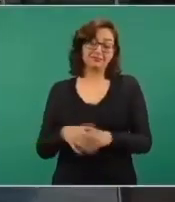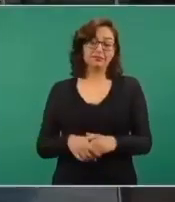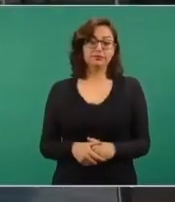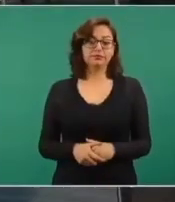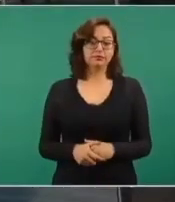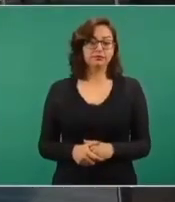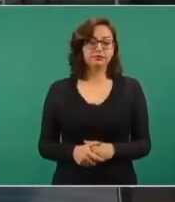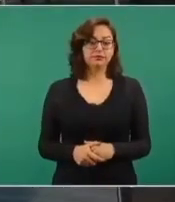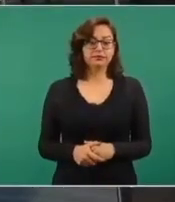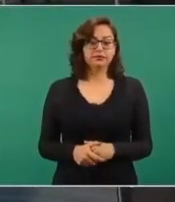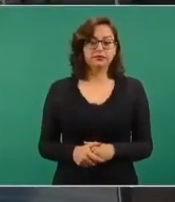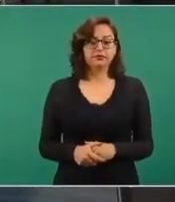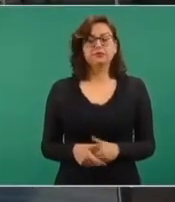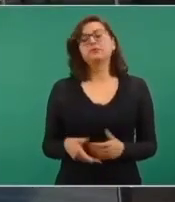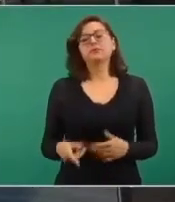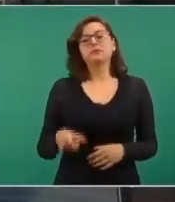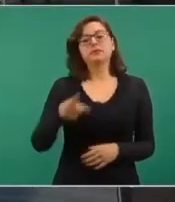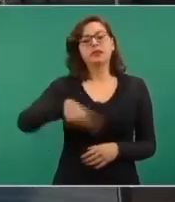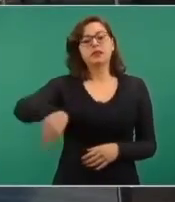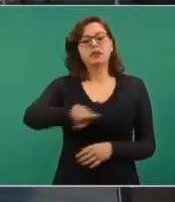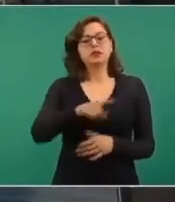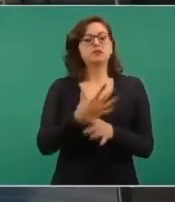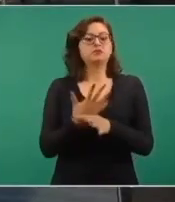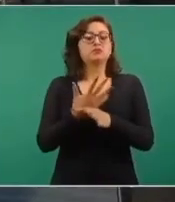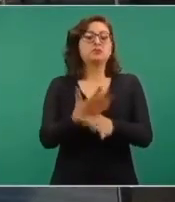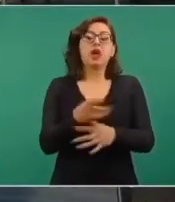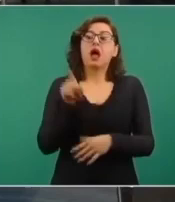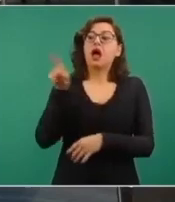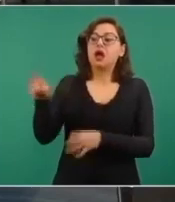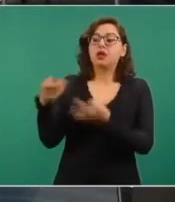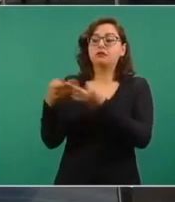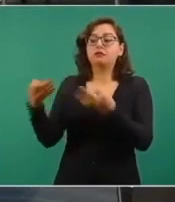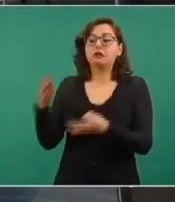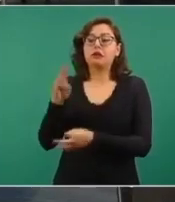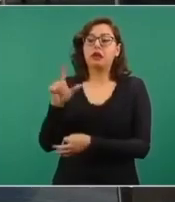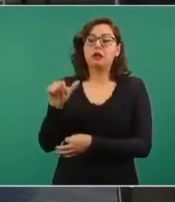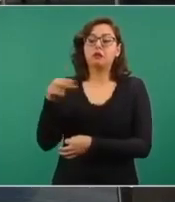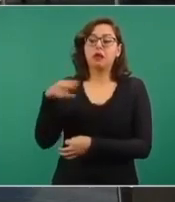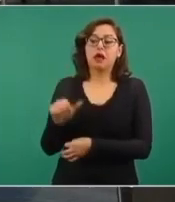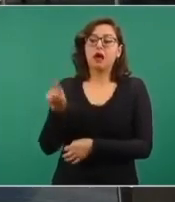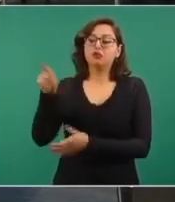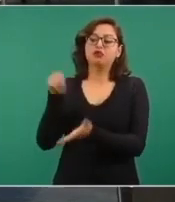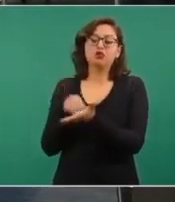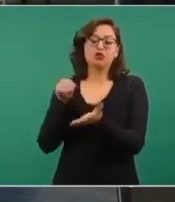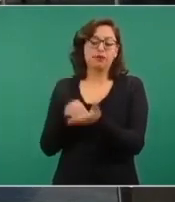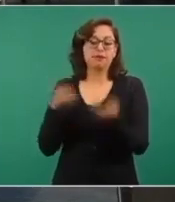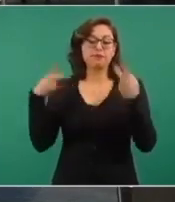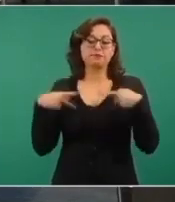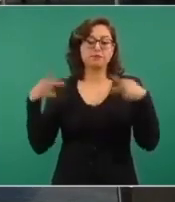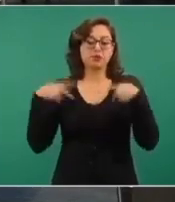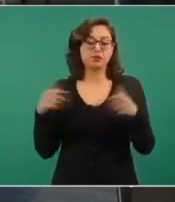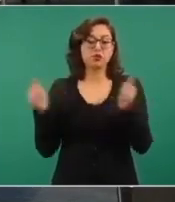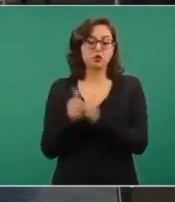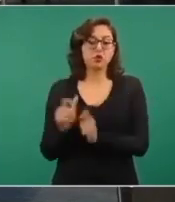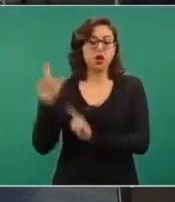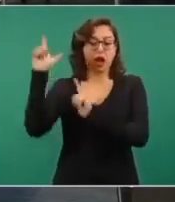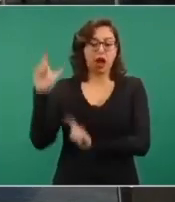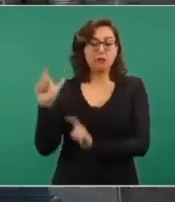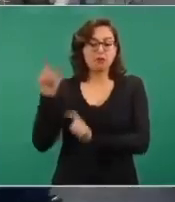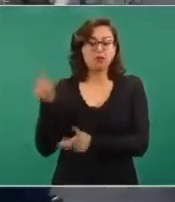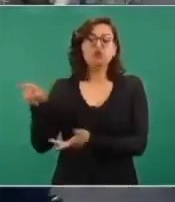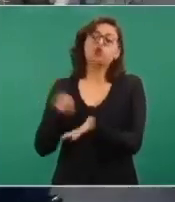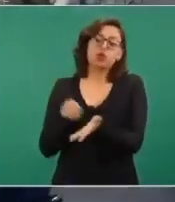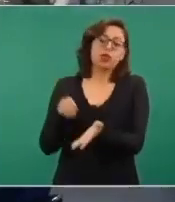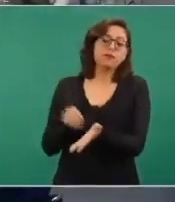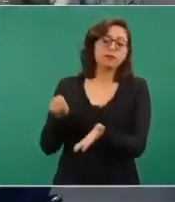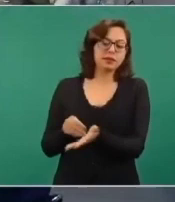comunidad de Tierra Blanca personas que fueron las que entraron armadas a la comunidad y desplazaron a estas Así es, hay